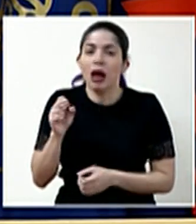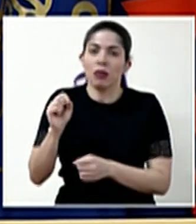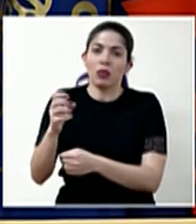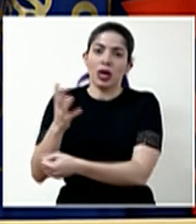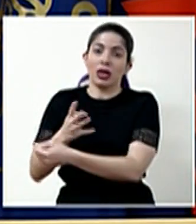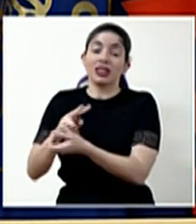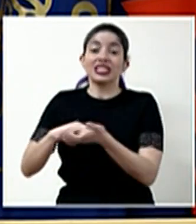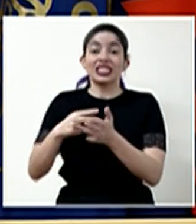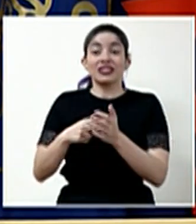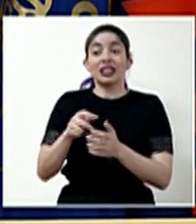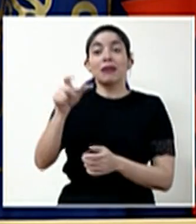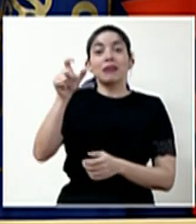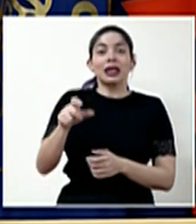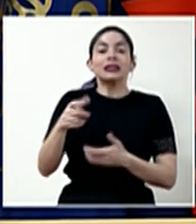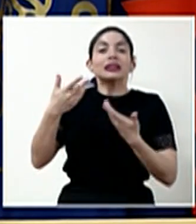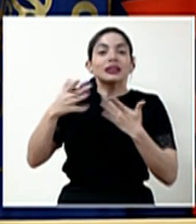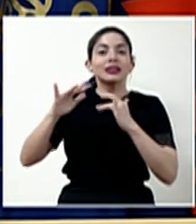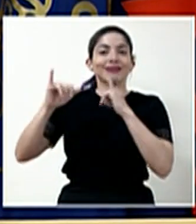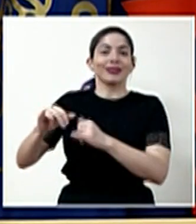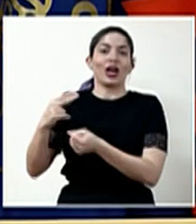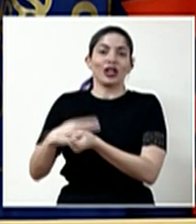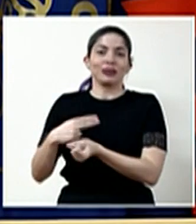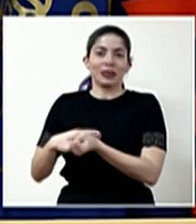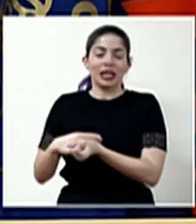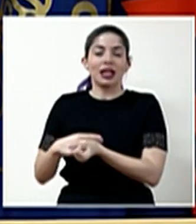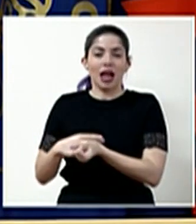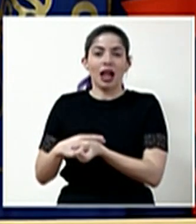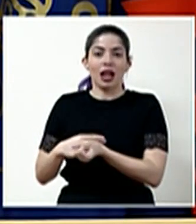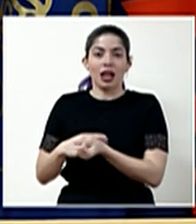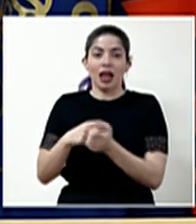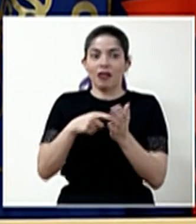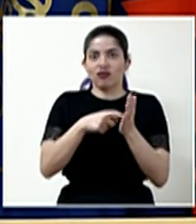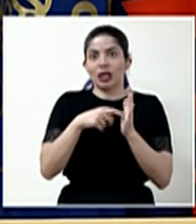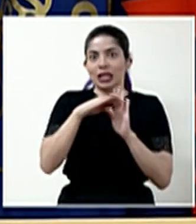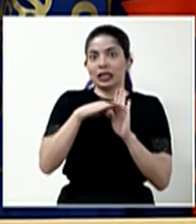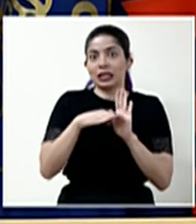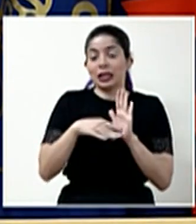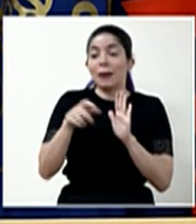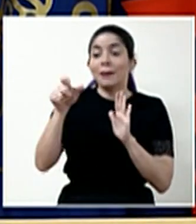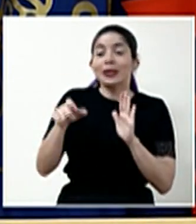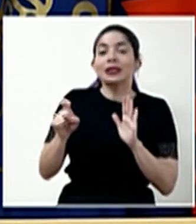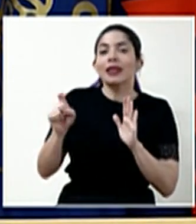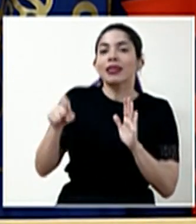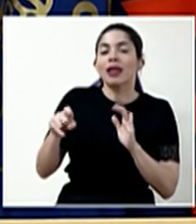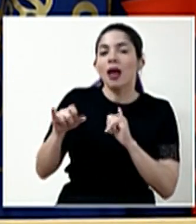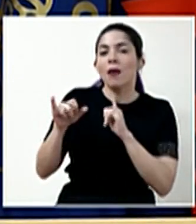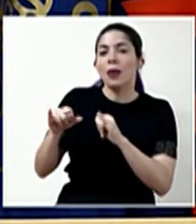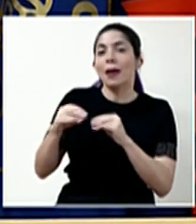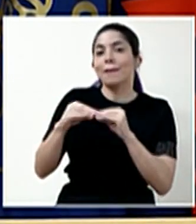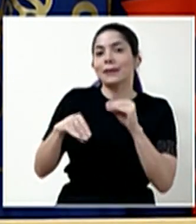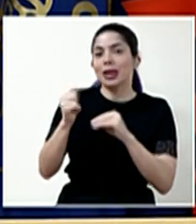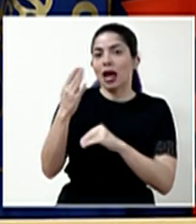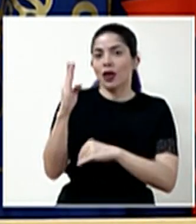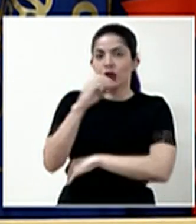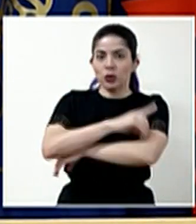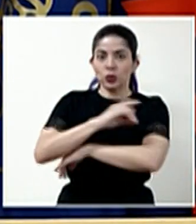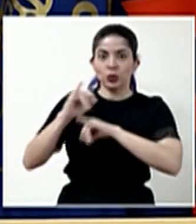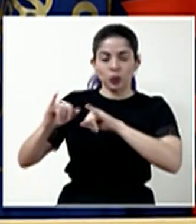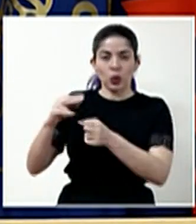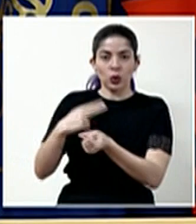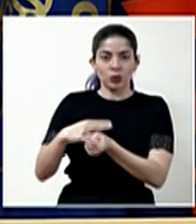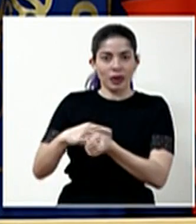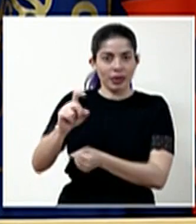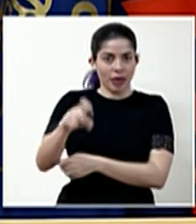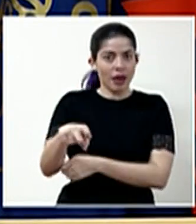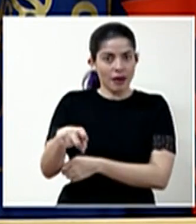que ese paciente está hospitalizado. De hecho, entre los criterios está que tenga menos de 14 días de hospitalización.